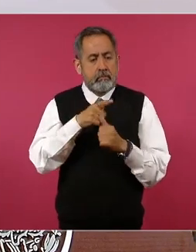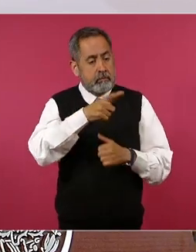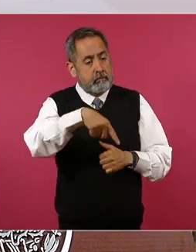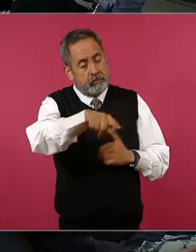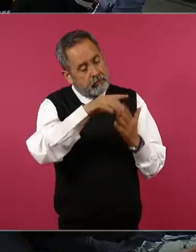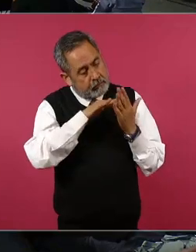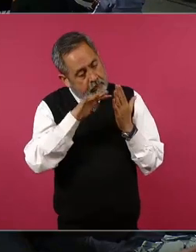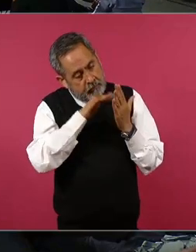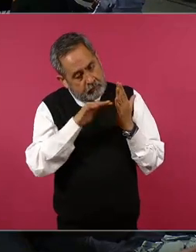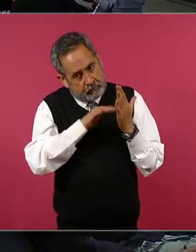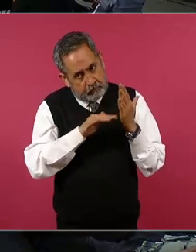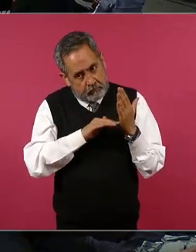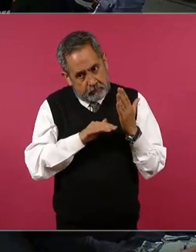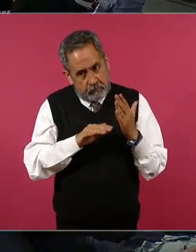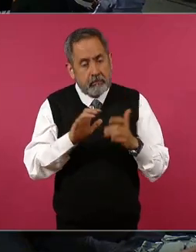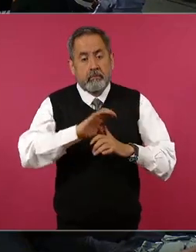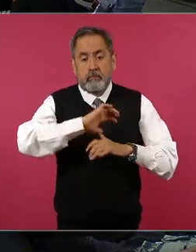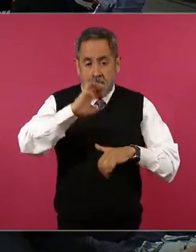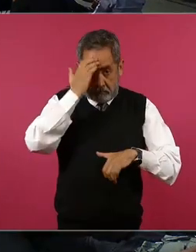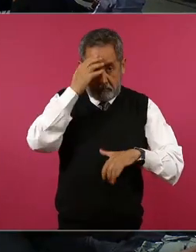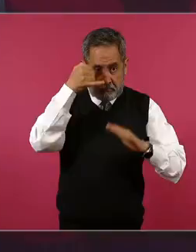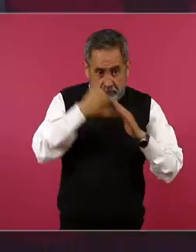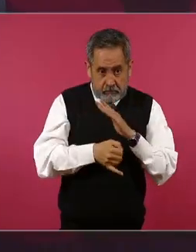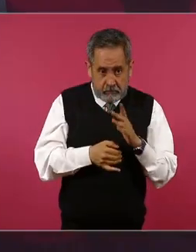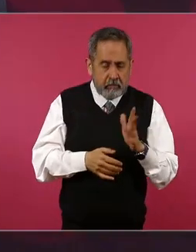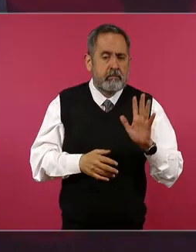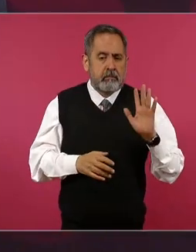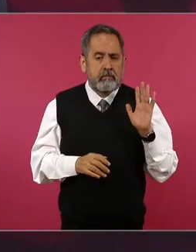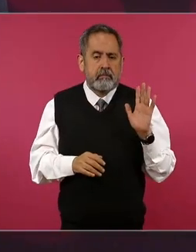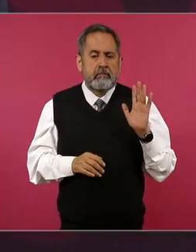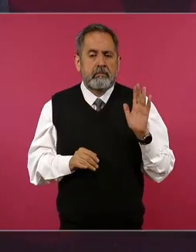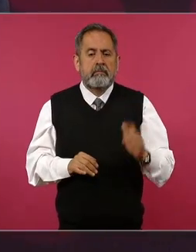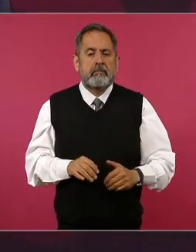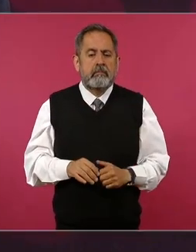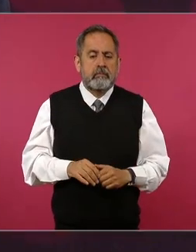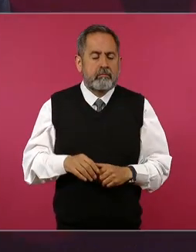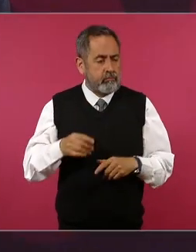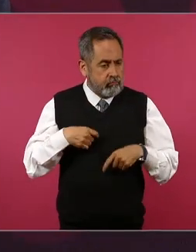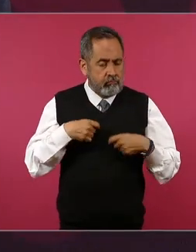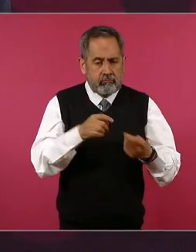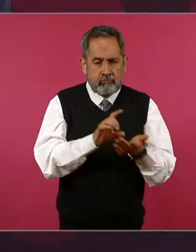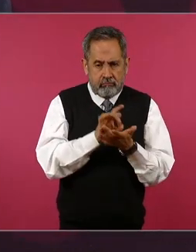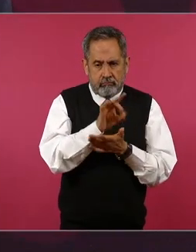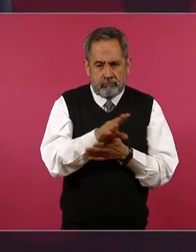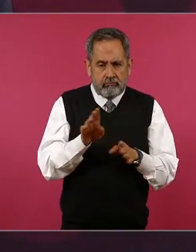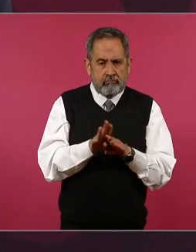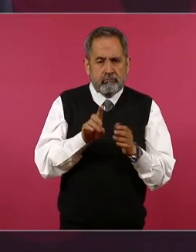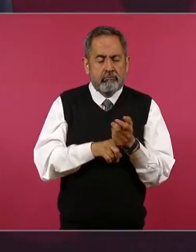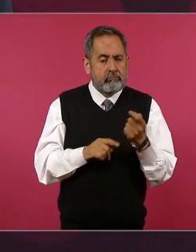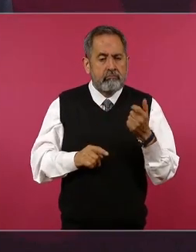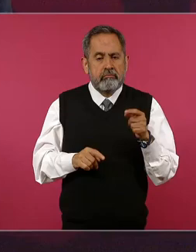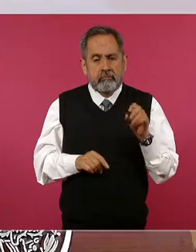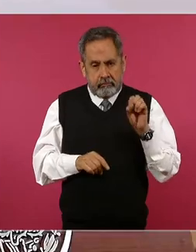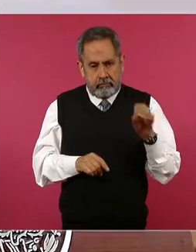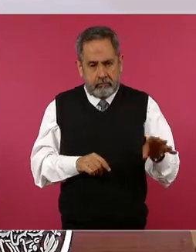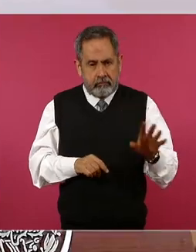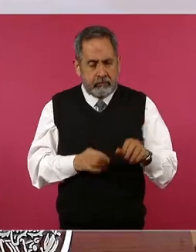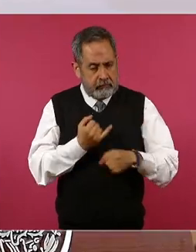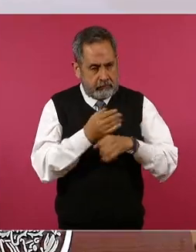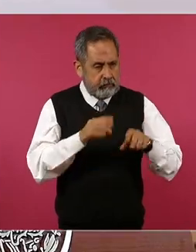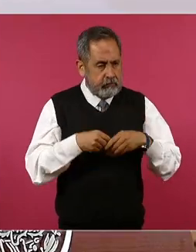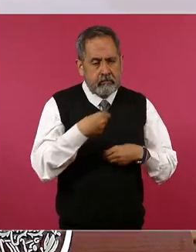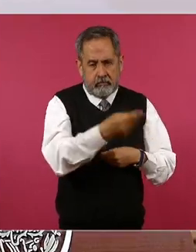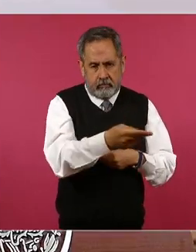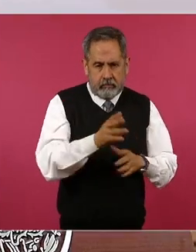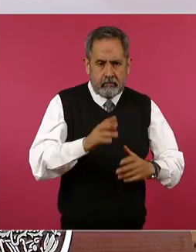conozcan conozcan lo que les estoy informando